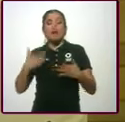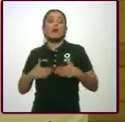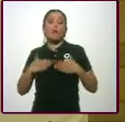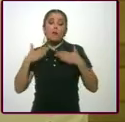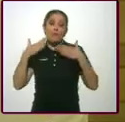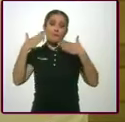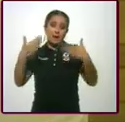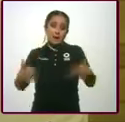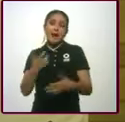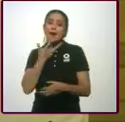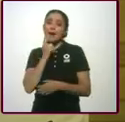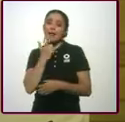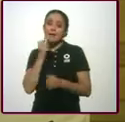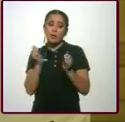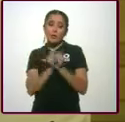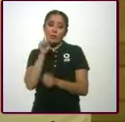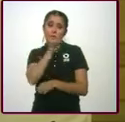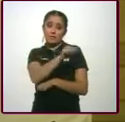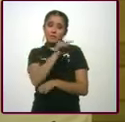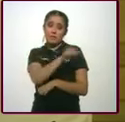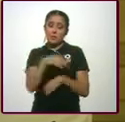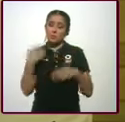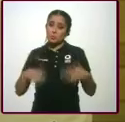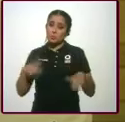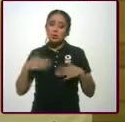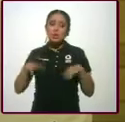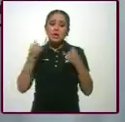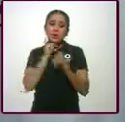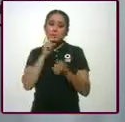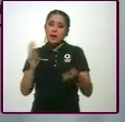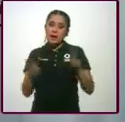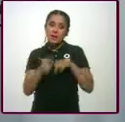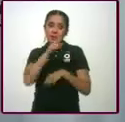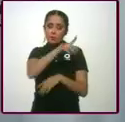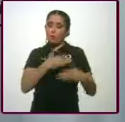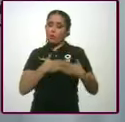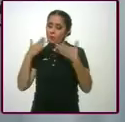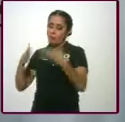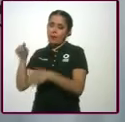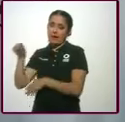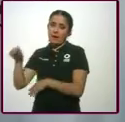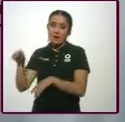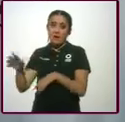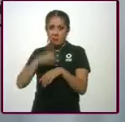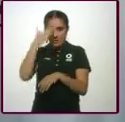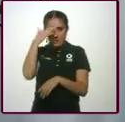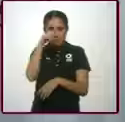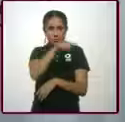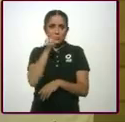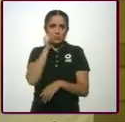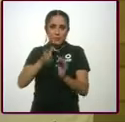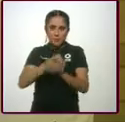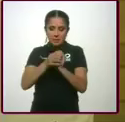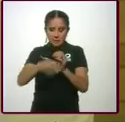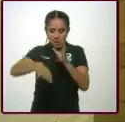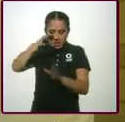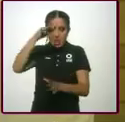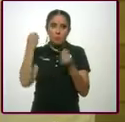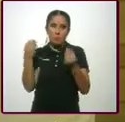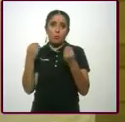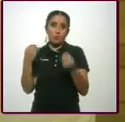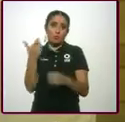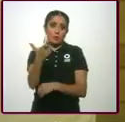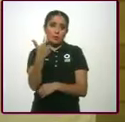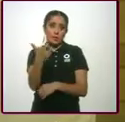Andrés Manuel contigo debe ser muy alto y al revés, por las grandes cantidades de dinero que cada tres, cuatro veces a la semana se juega, ¿no? Así